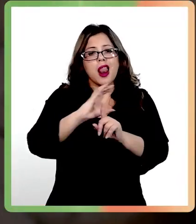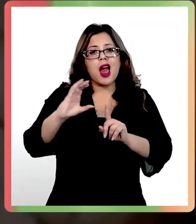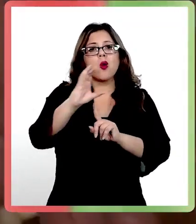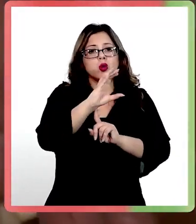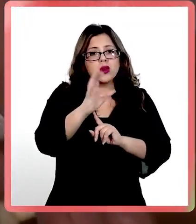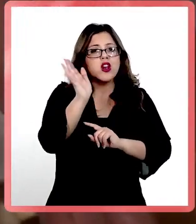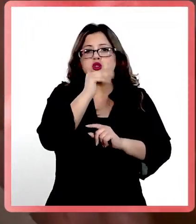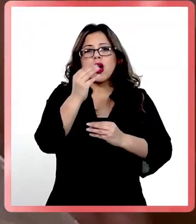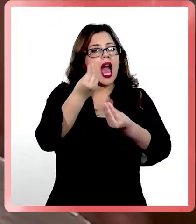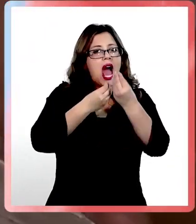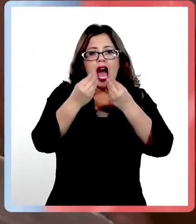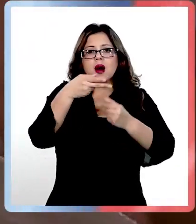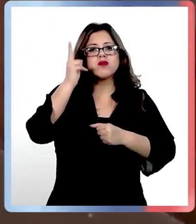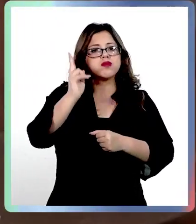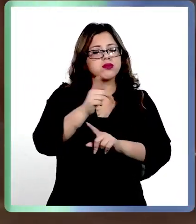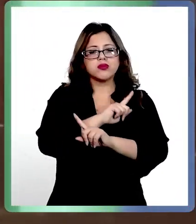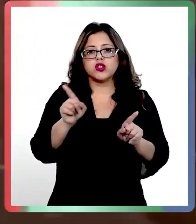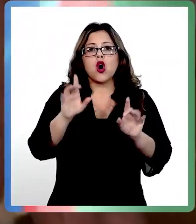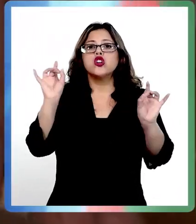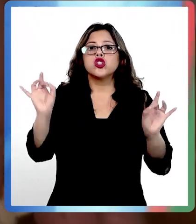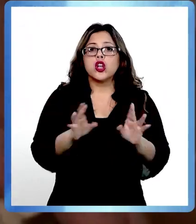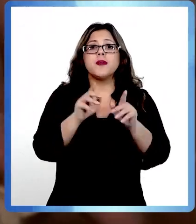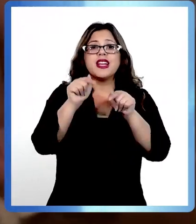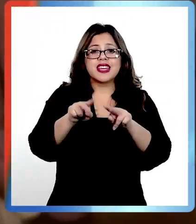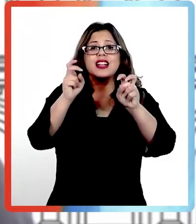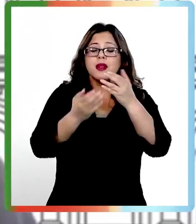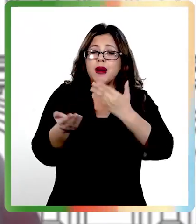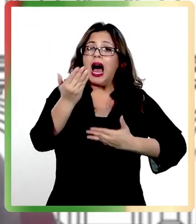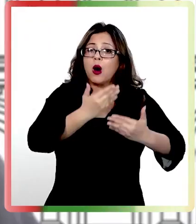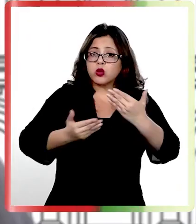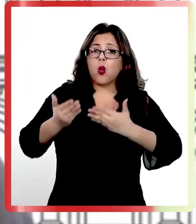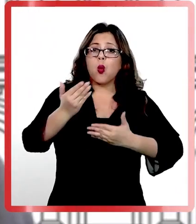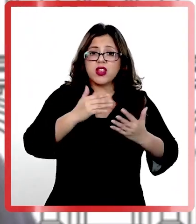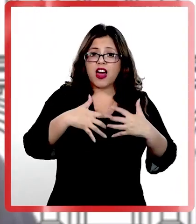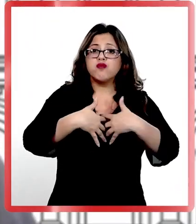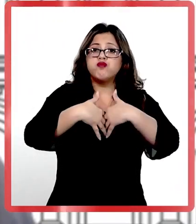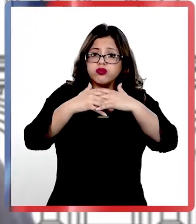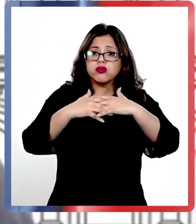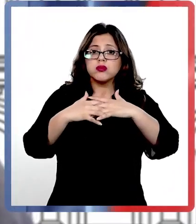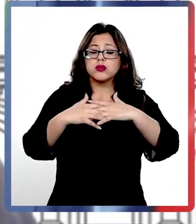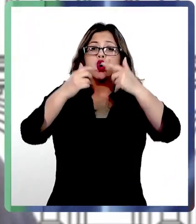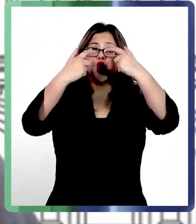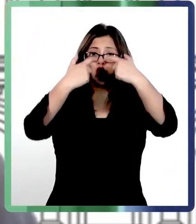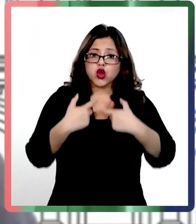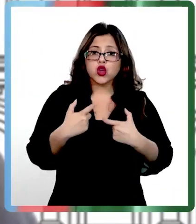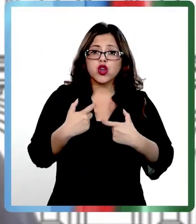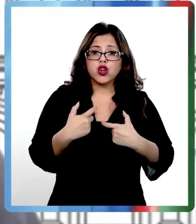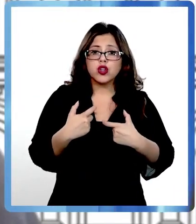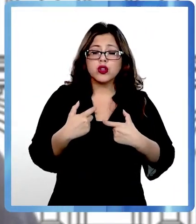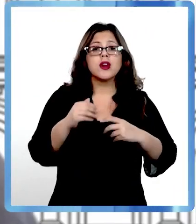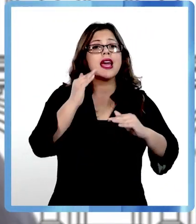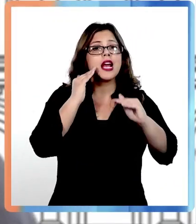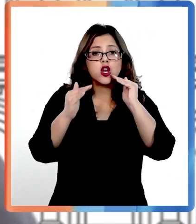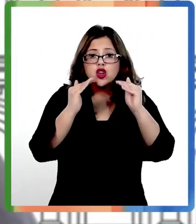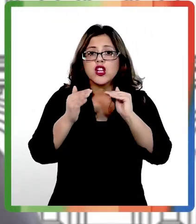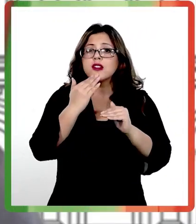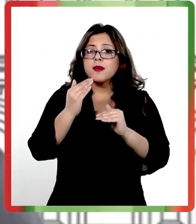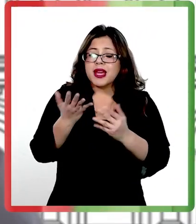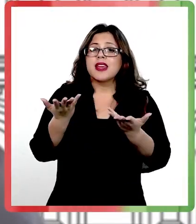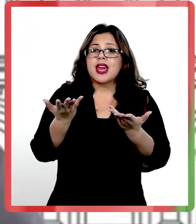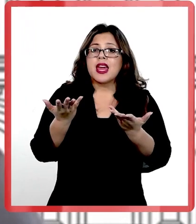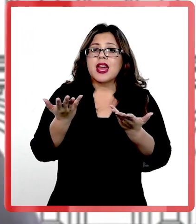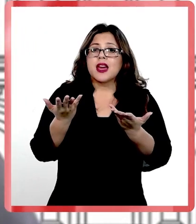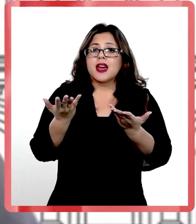nuestra cultura, no hay alimentos prohibidos. Yo creo que acá lo que hay que potenciar es el autocuidado, es el controlarse en los niños,